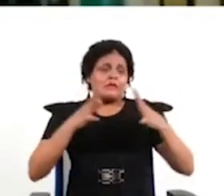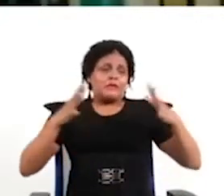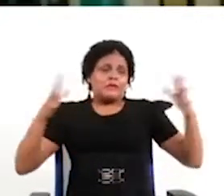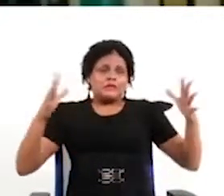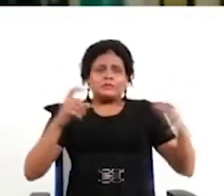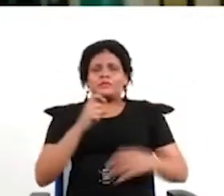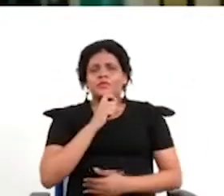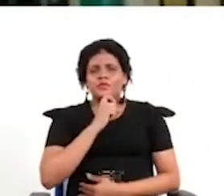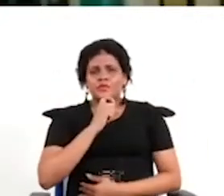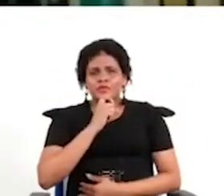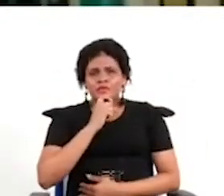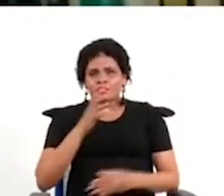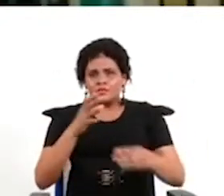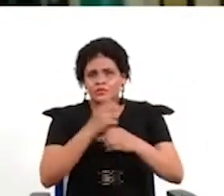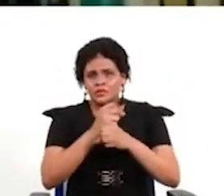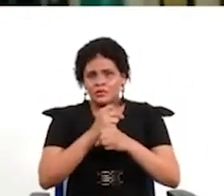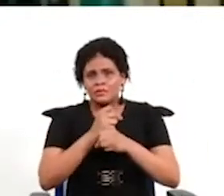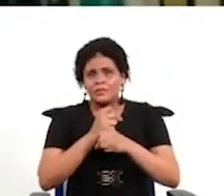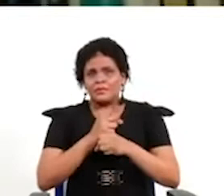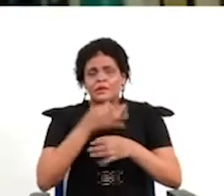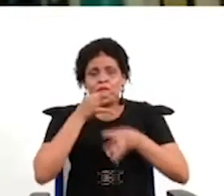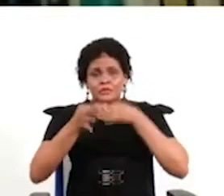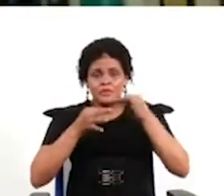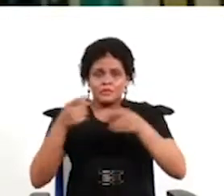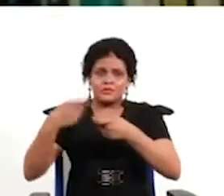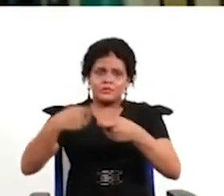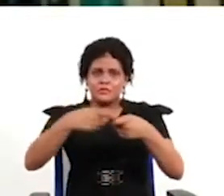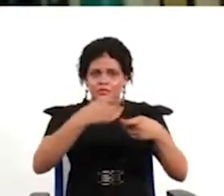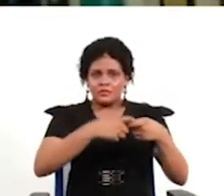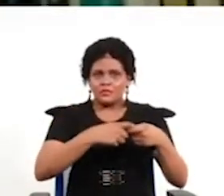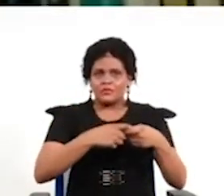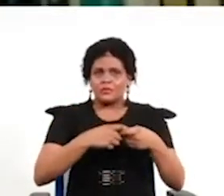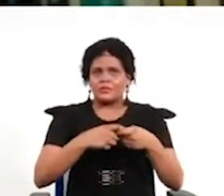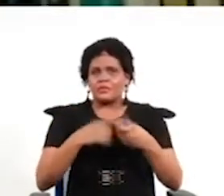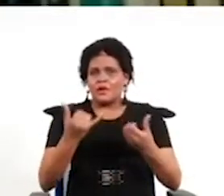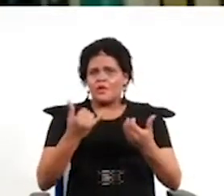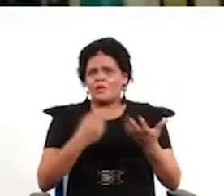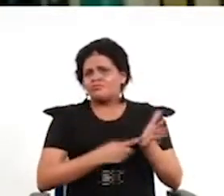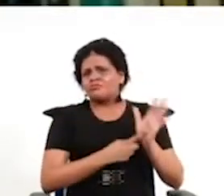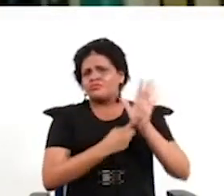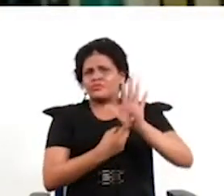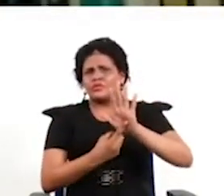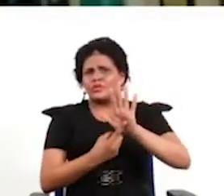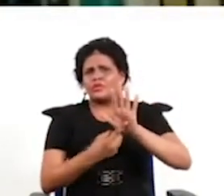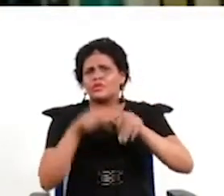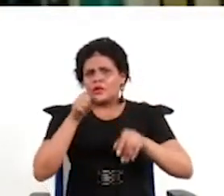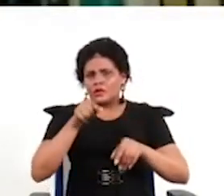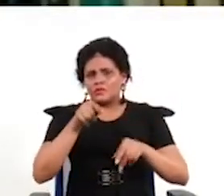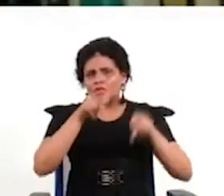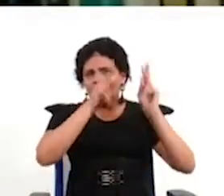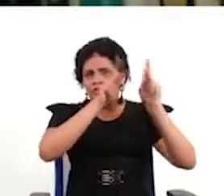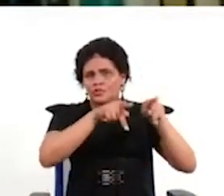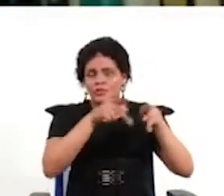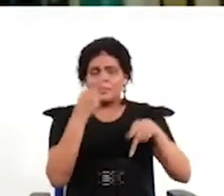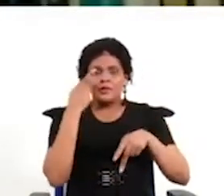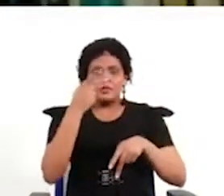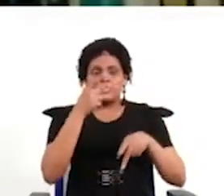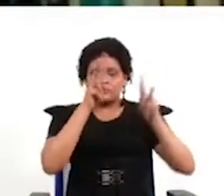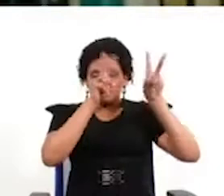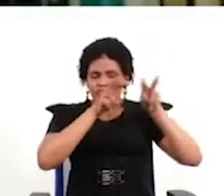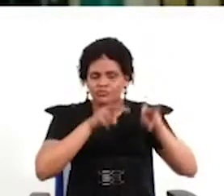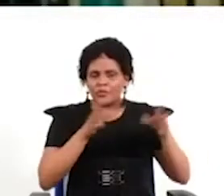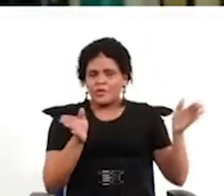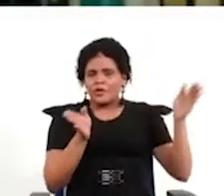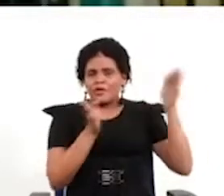difícil fijar un criterio para sistematizar entonces hay que pensar de antemano qué criterio vamos a fijar para sistematizar esto